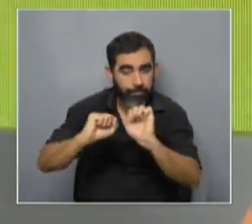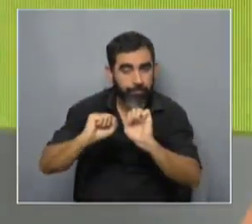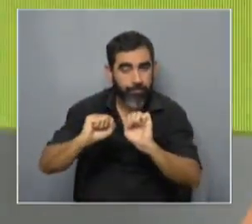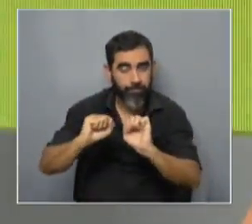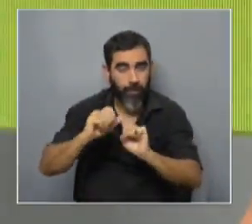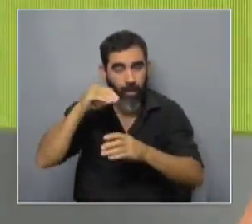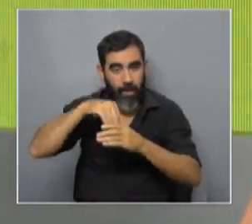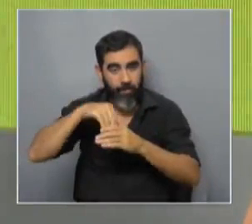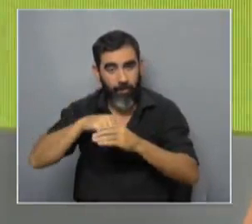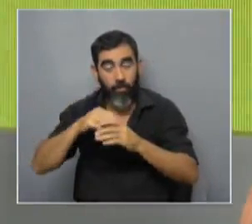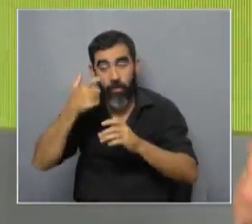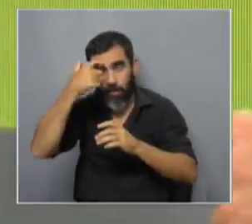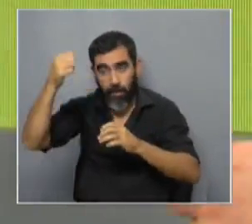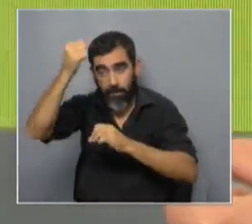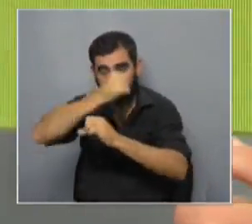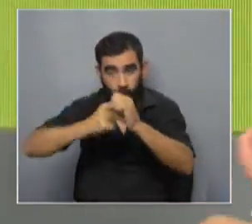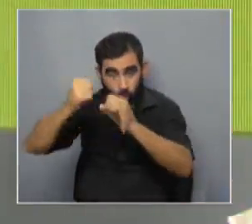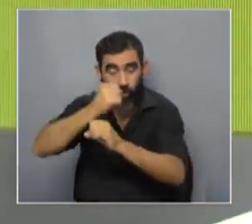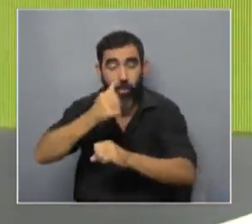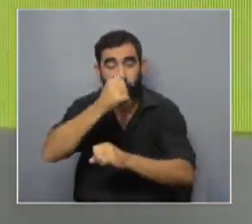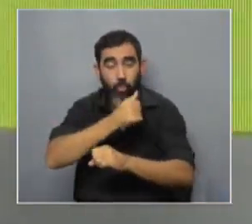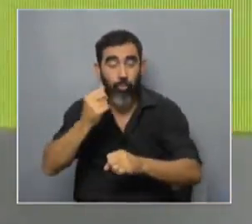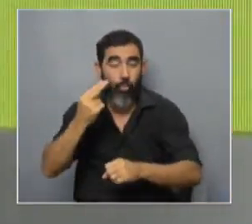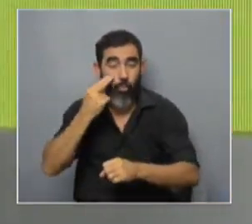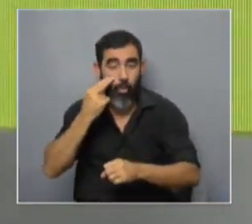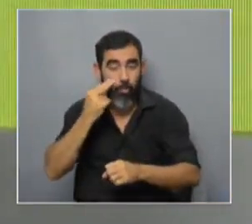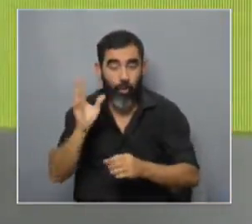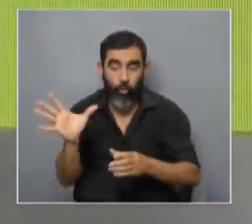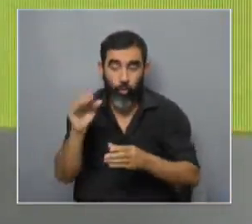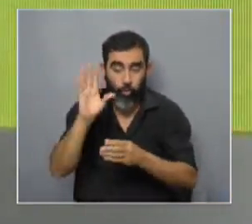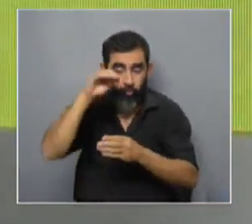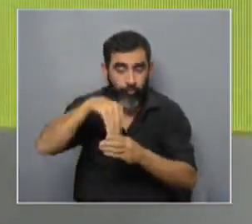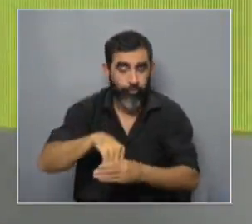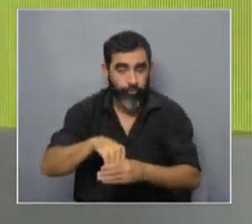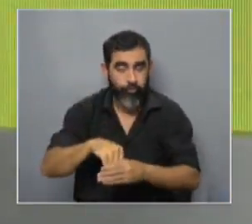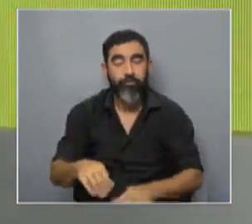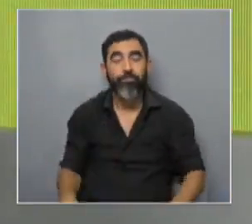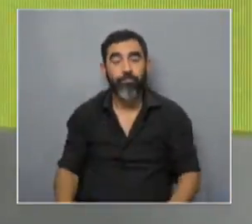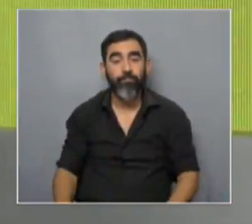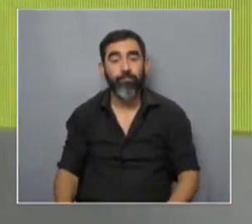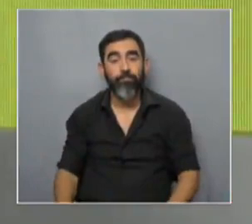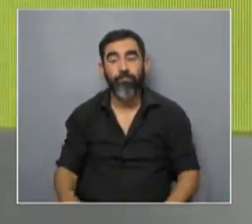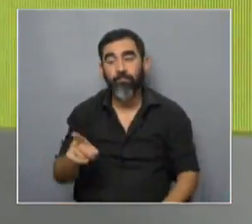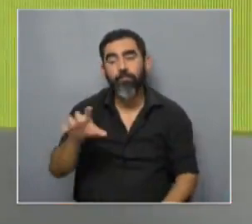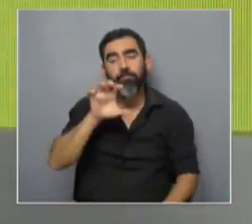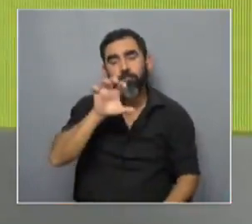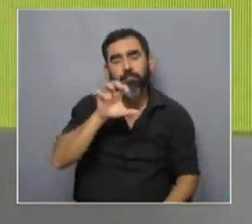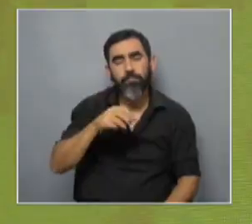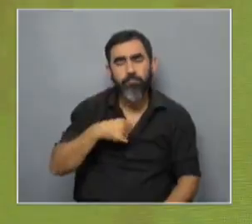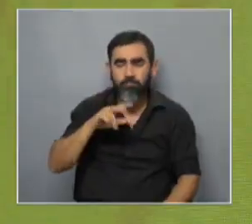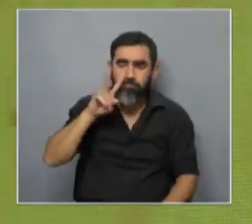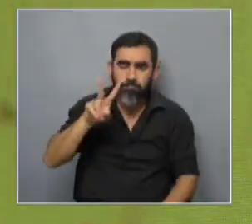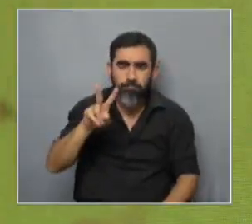la herramienta tecnológica en la solución de un problema eso es todo un perro pastor estos perros como que uno los ve